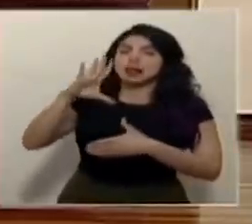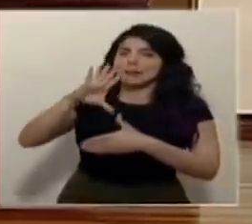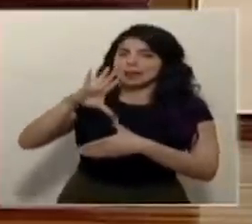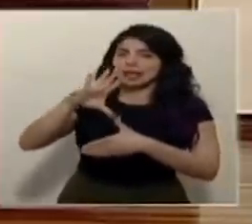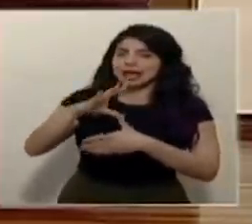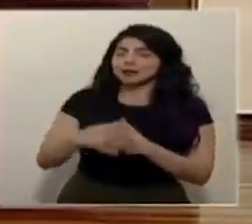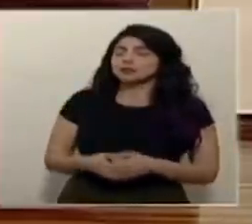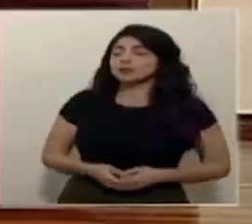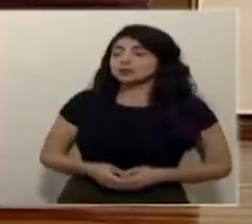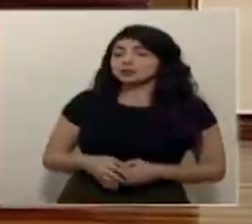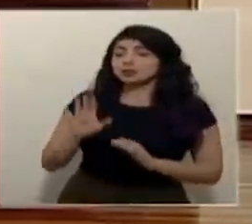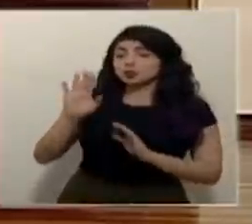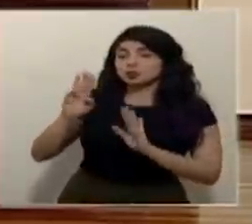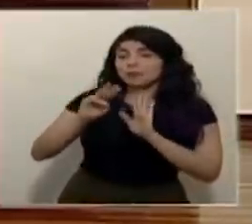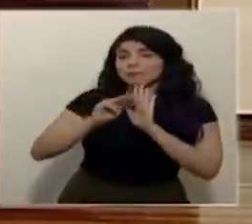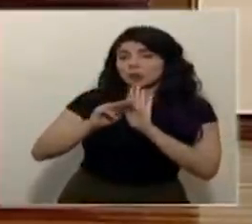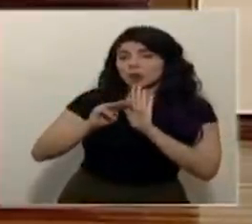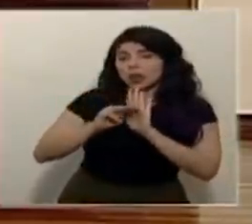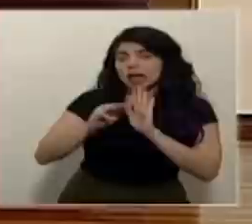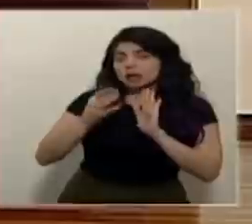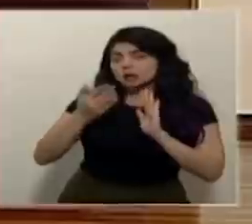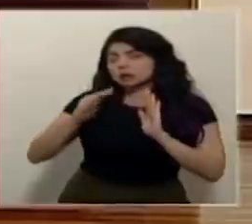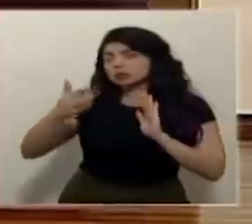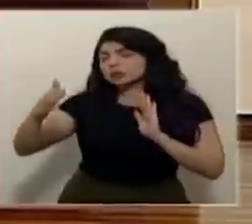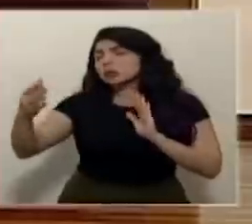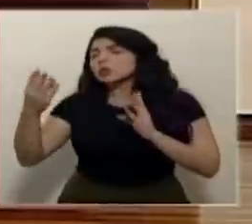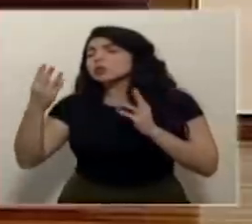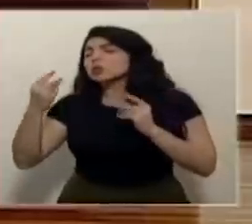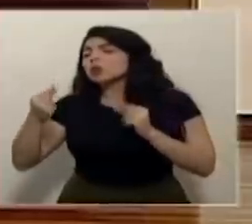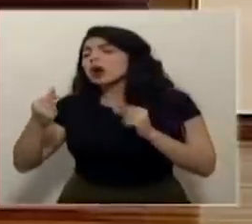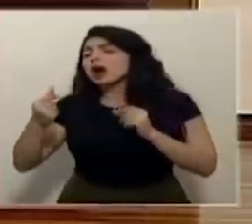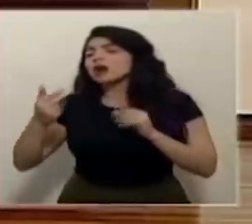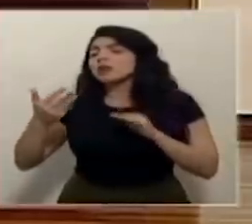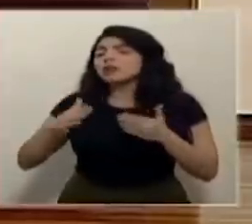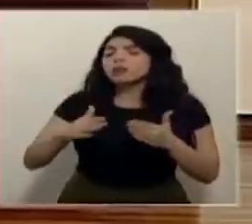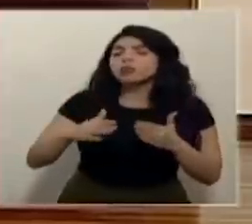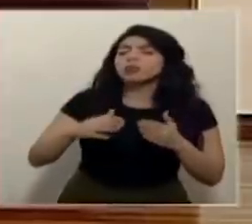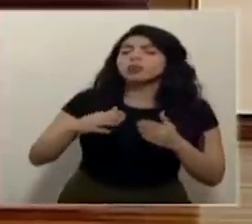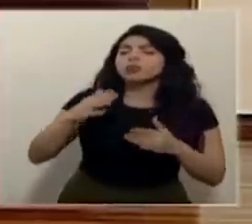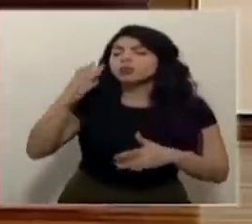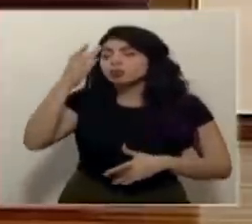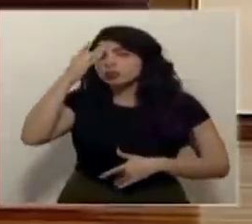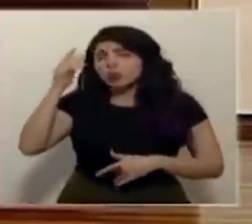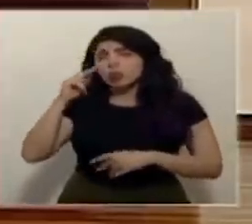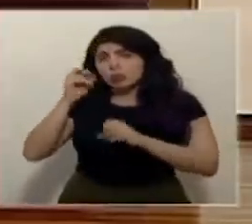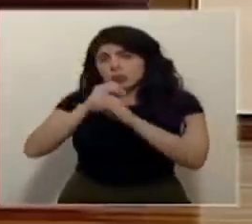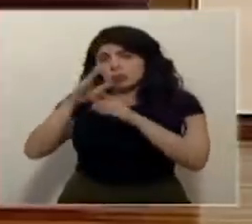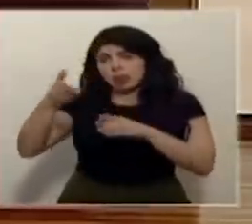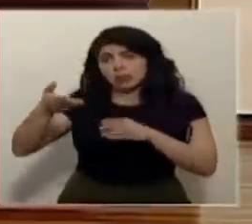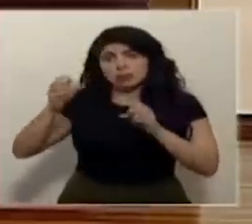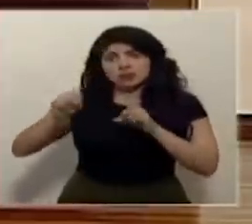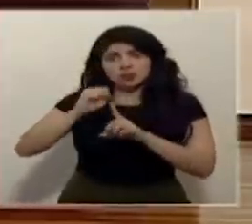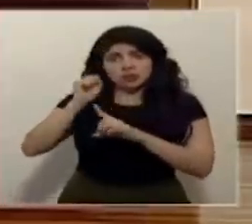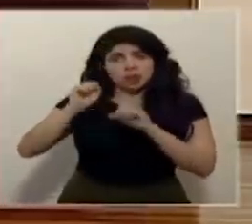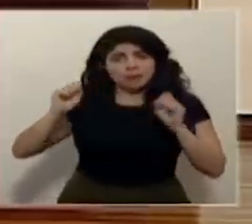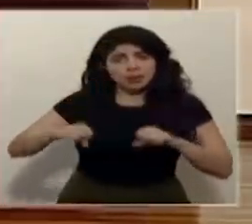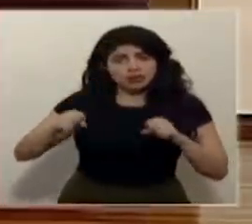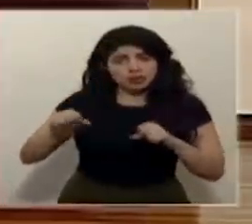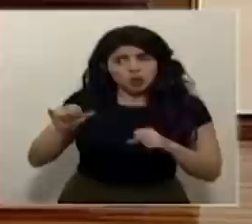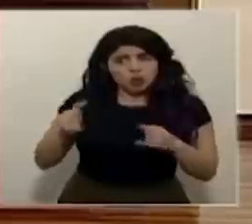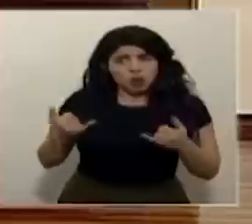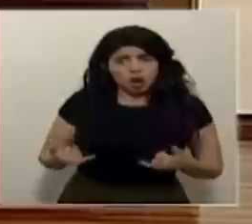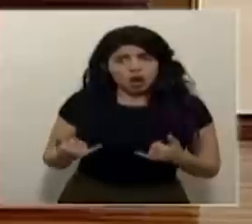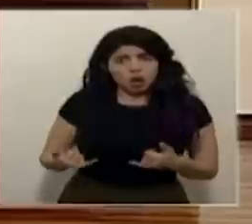dentro de los modelos estimados de fallecidos y contagiados con el virus se vaticinaba este escenario y que factor o